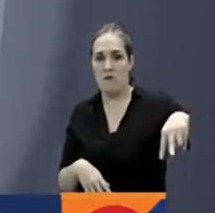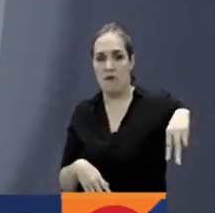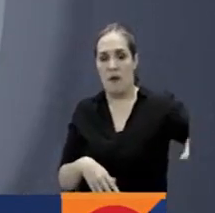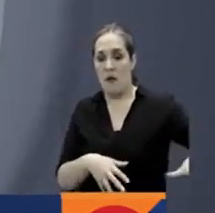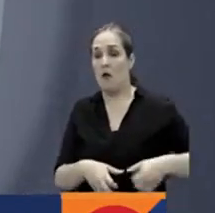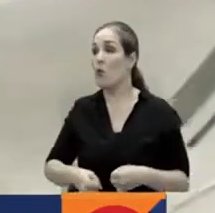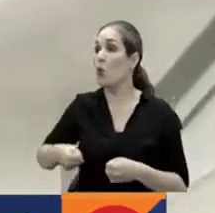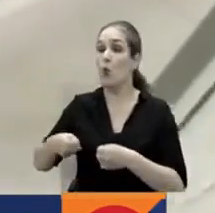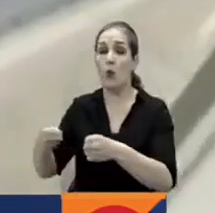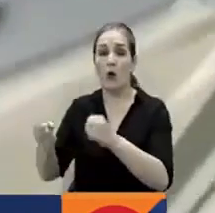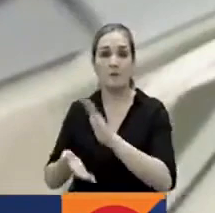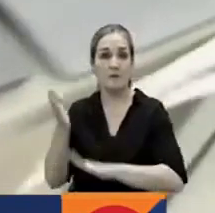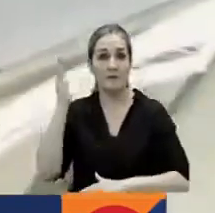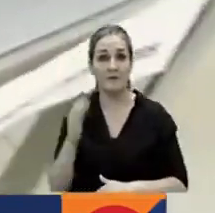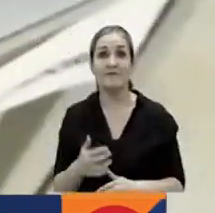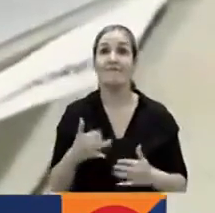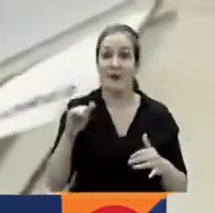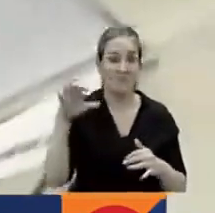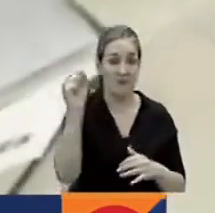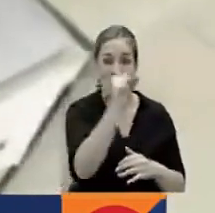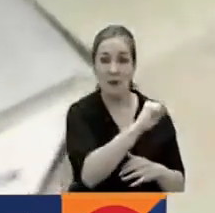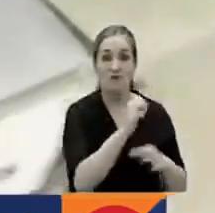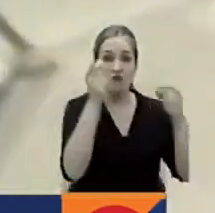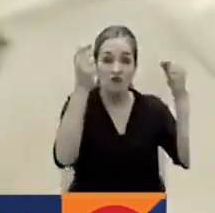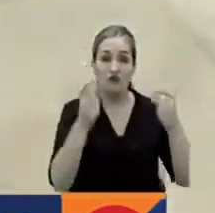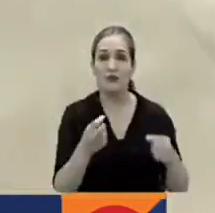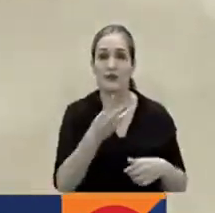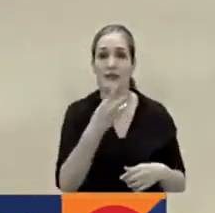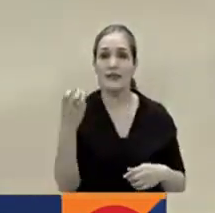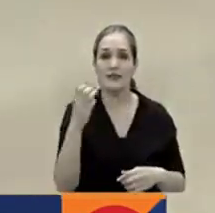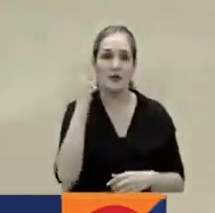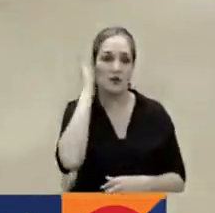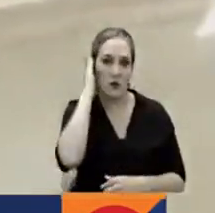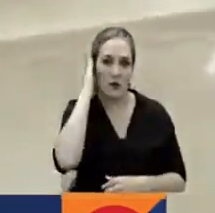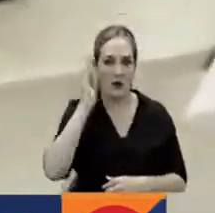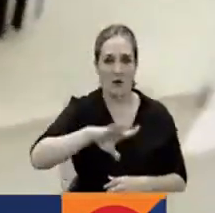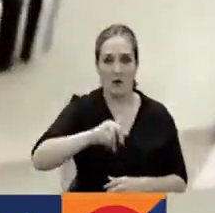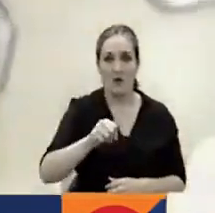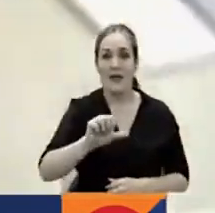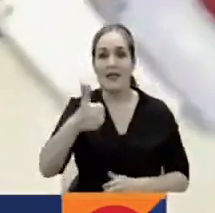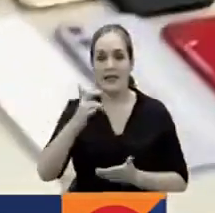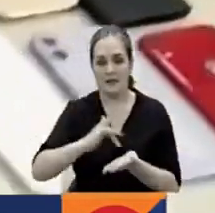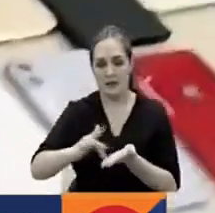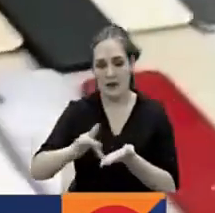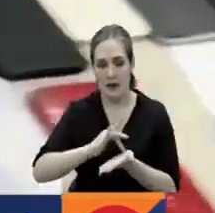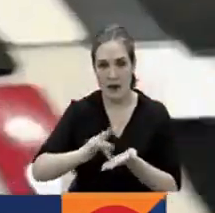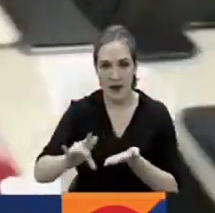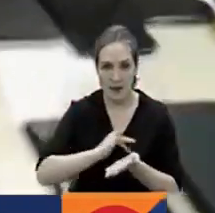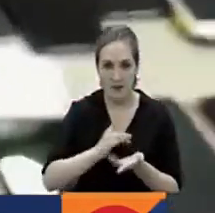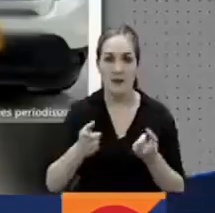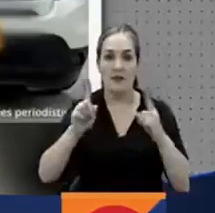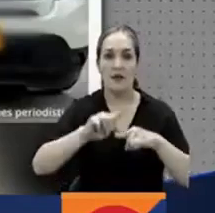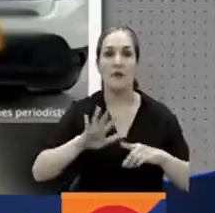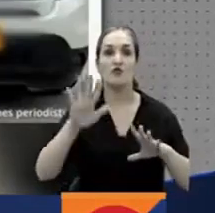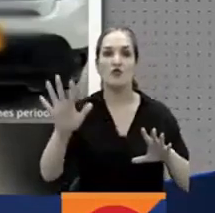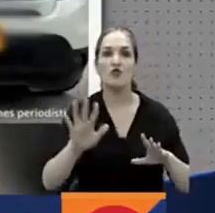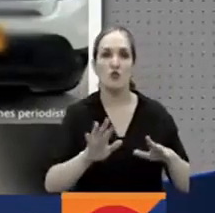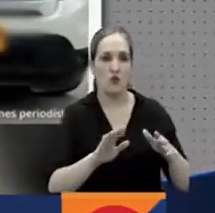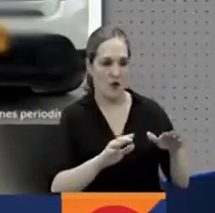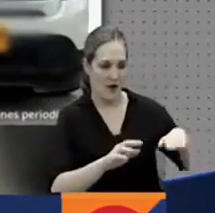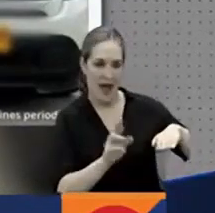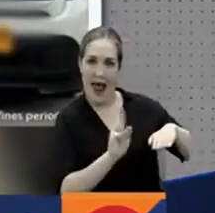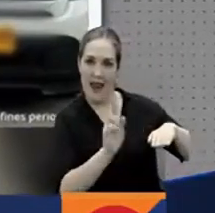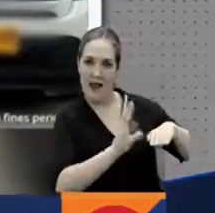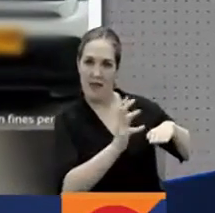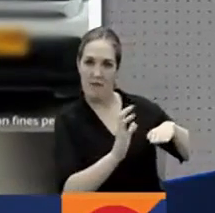levantar sospecha. Durante los allanamientos se encontraron más de 300 celulares que habían sido hurtados, 10 iPads y tables, un inhibidor de alarmas e incautaron un